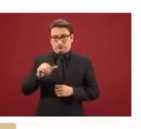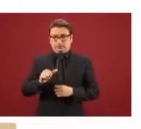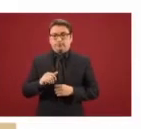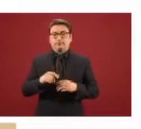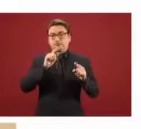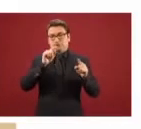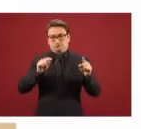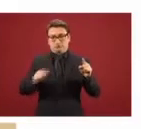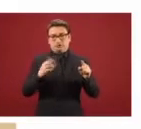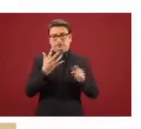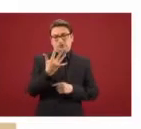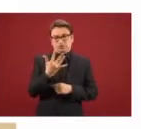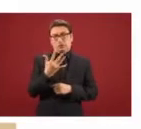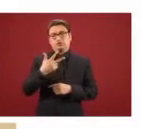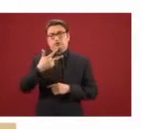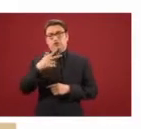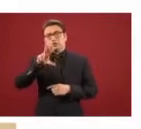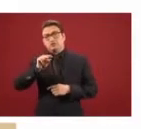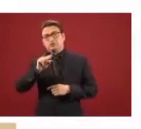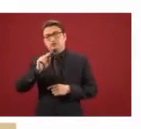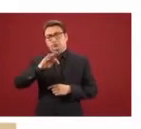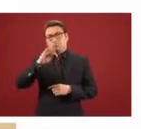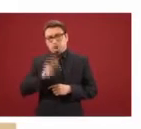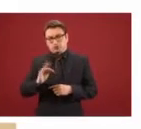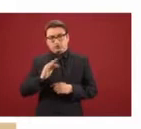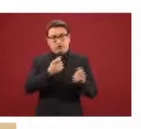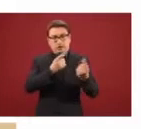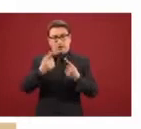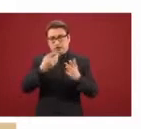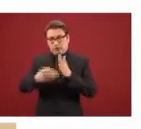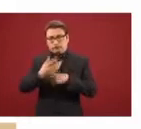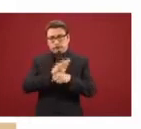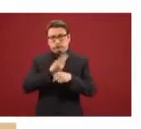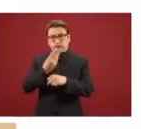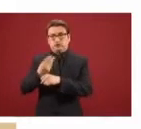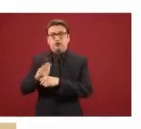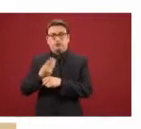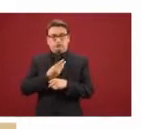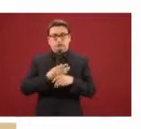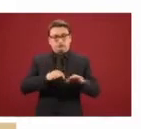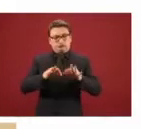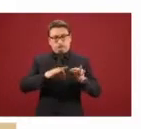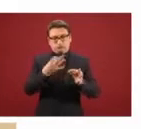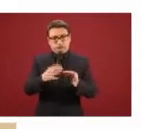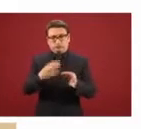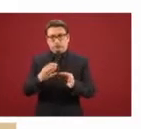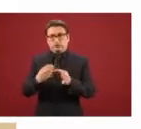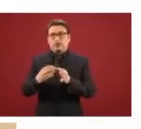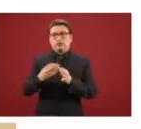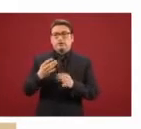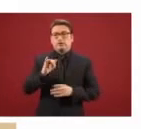Y entre 50 y 80 por ciento, acuerdo a lo que era necesario en cada una de ellas, se trabajó y ya se concluyeron Iztapalapa,